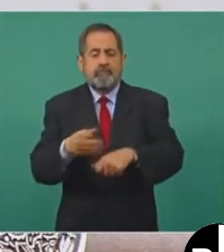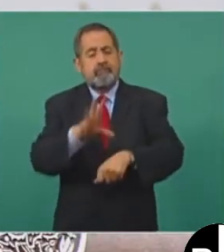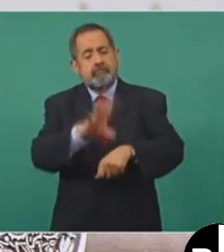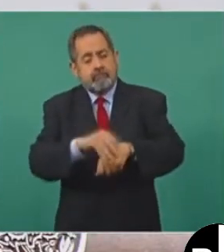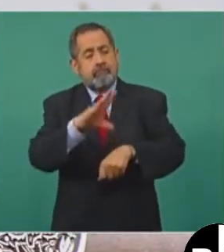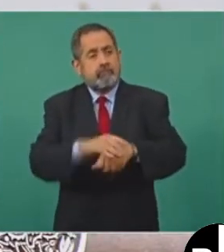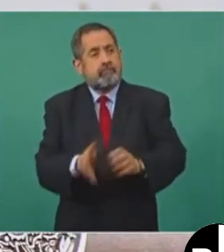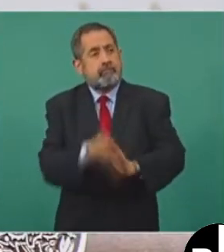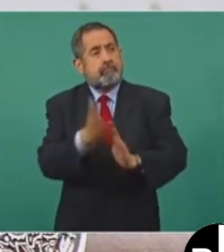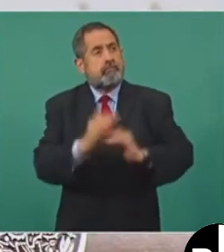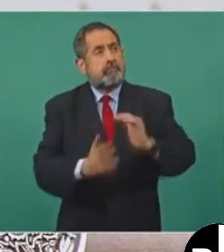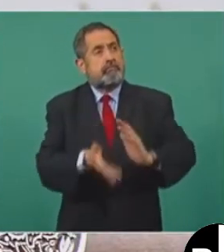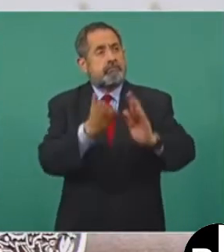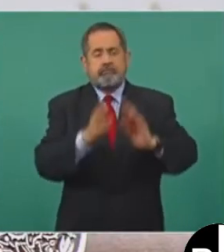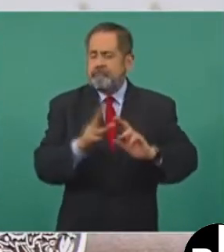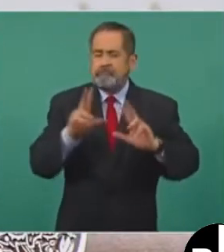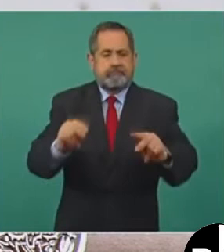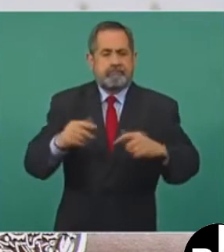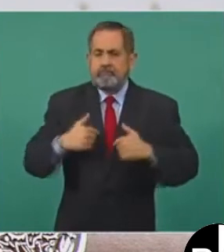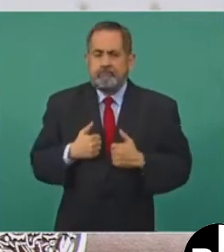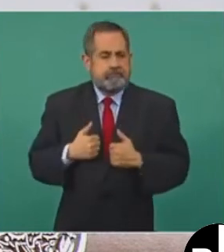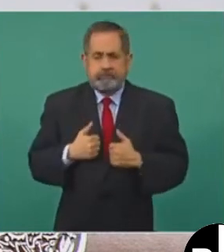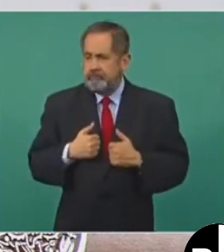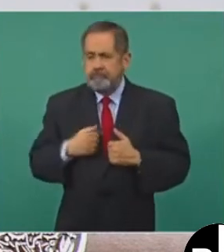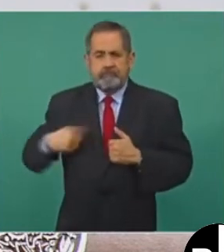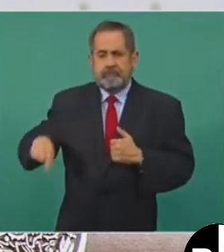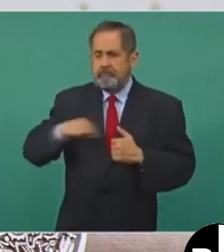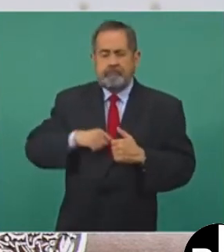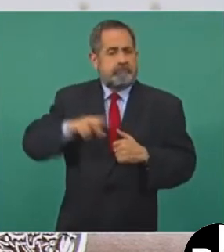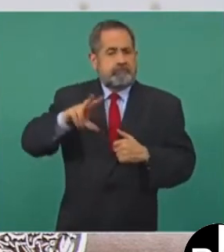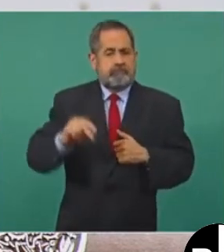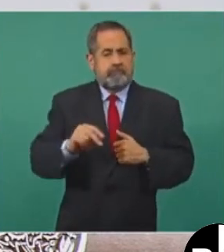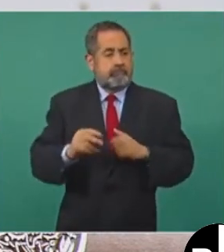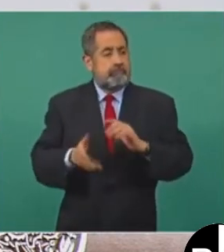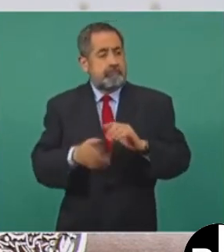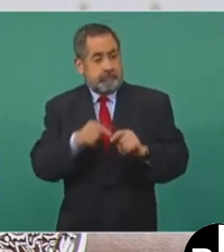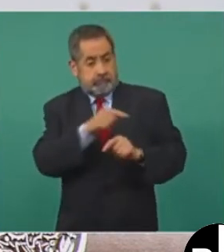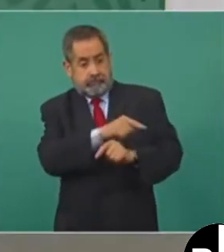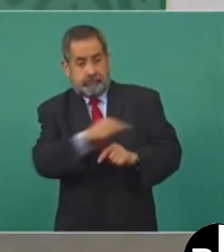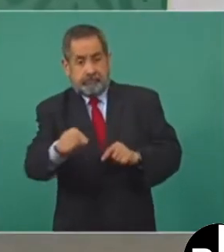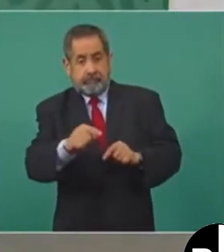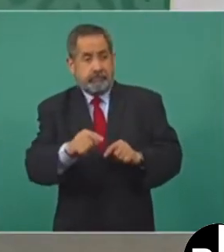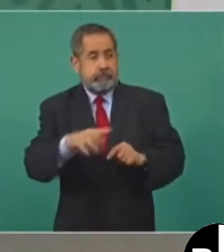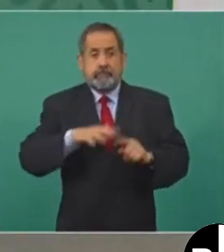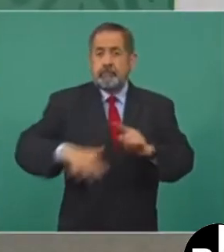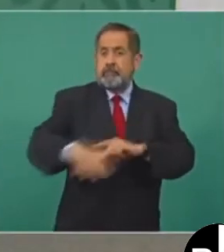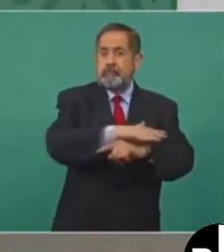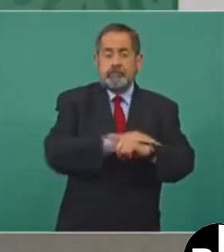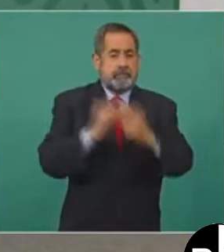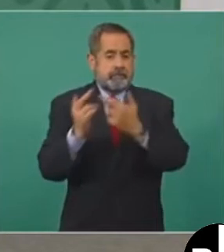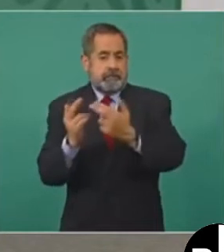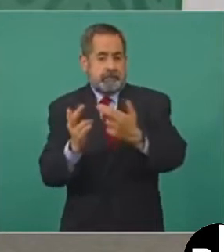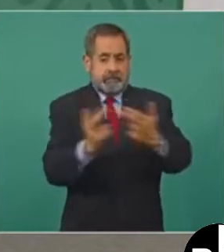para obras inmobiliarias que afecten el medio ambiente